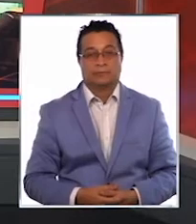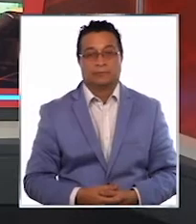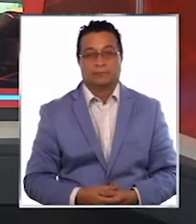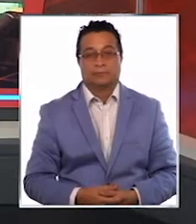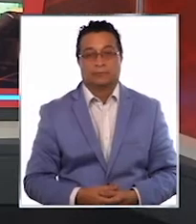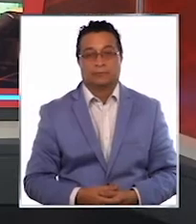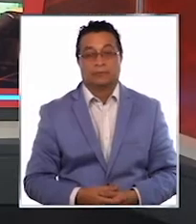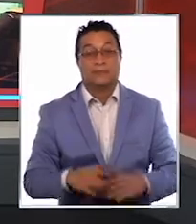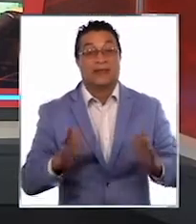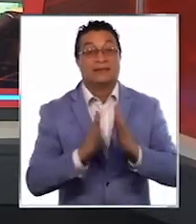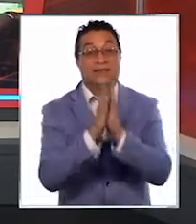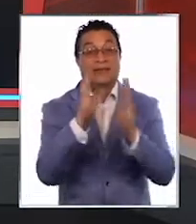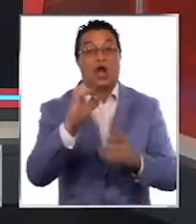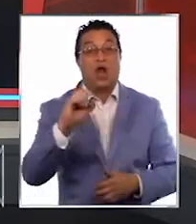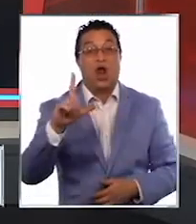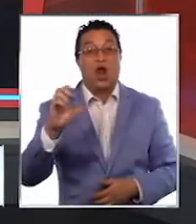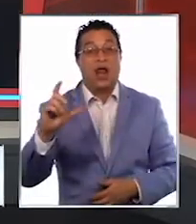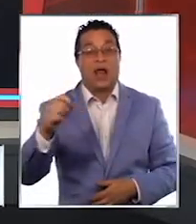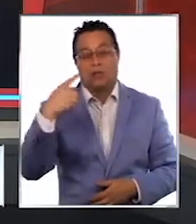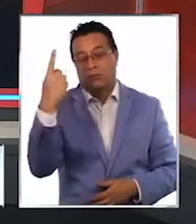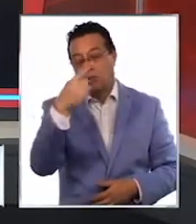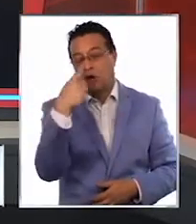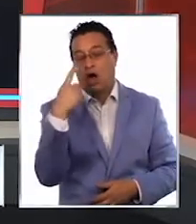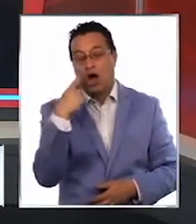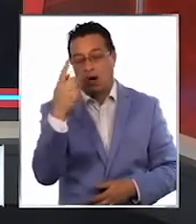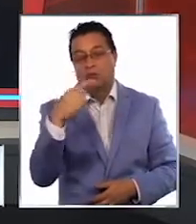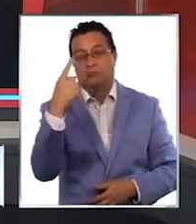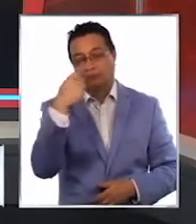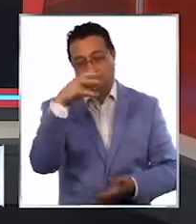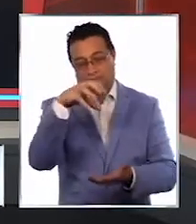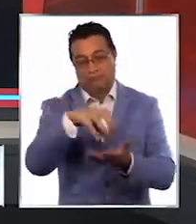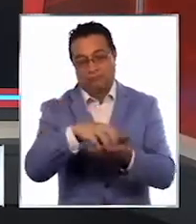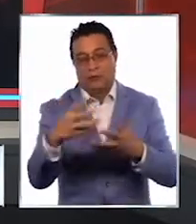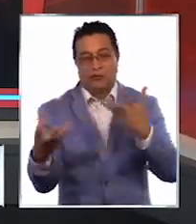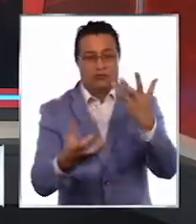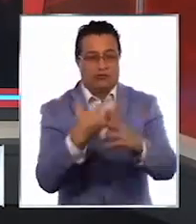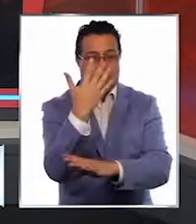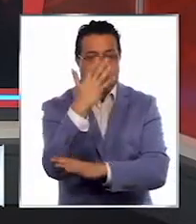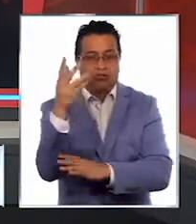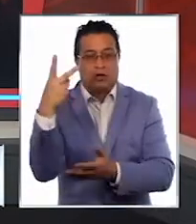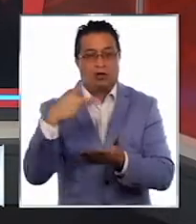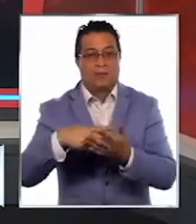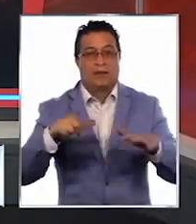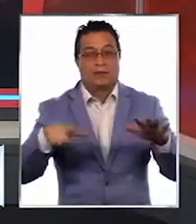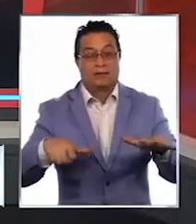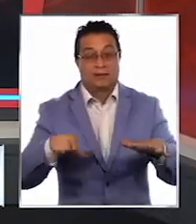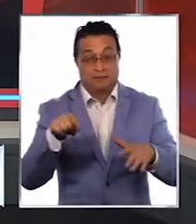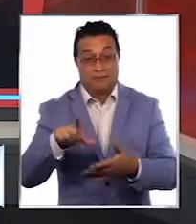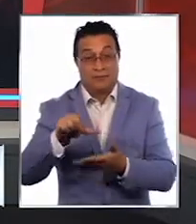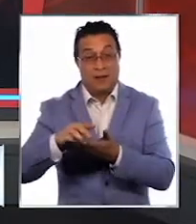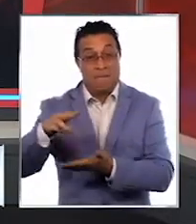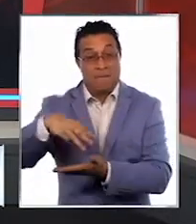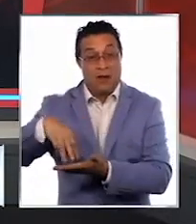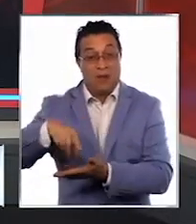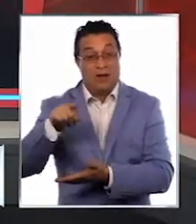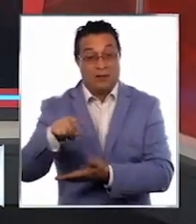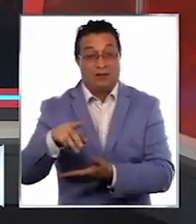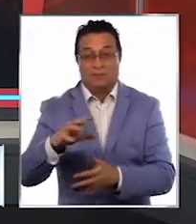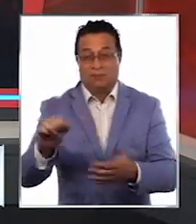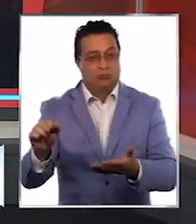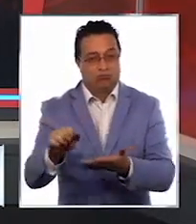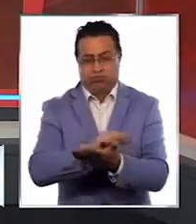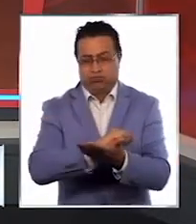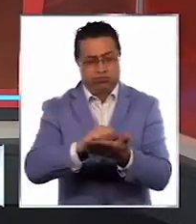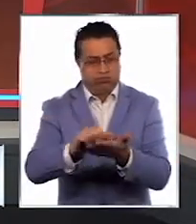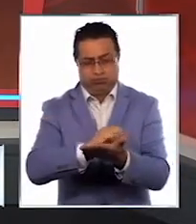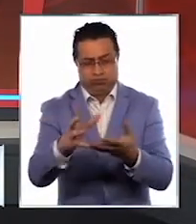Santa Olga se convirtió en un ícono de los violentos incendios forestales de 2017. Esta localidad del Maule fue prácticamente borrada